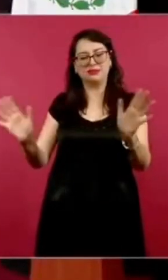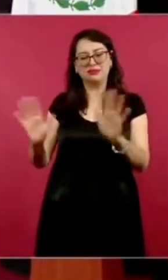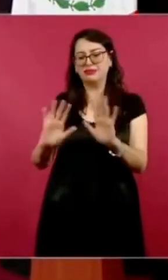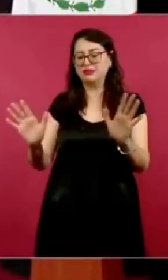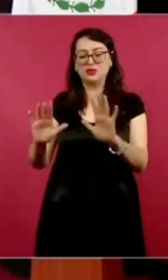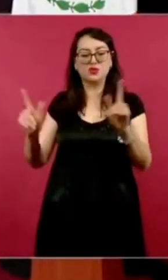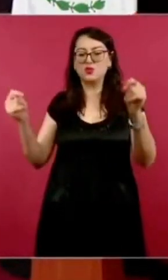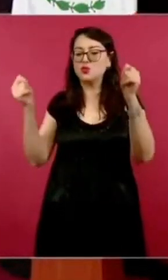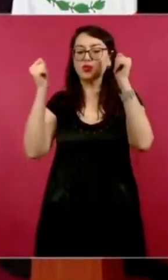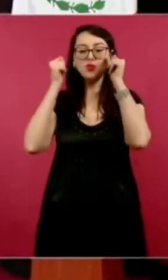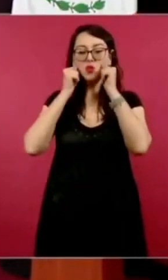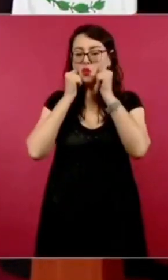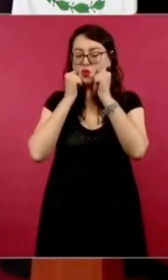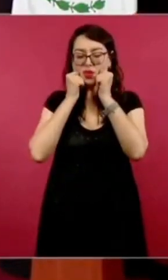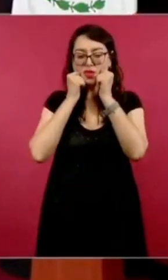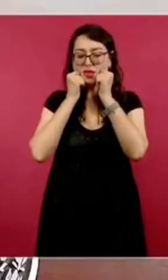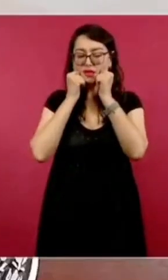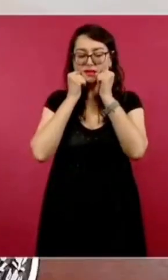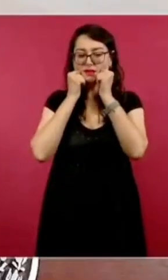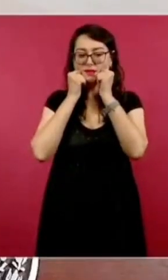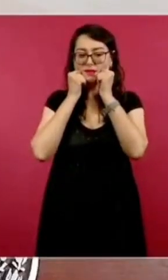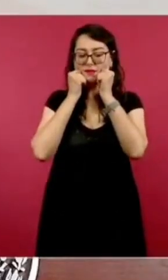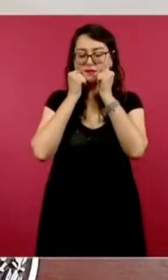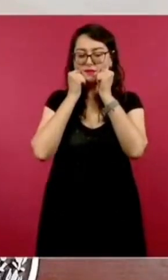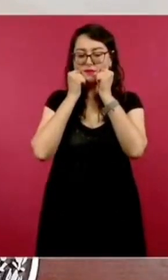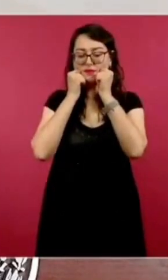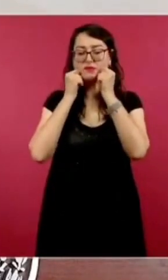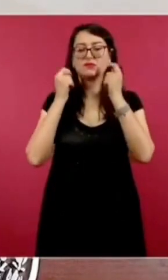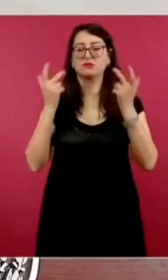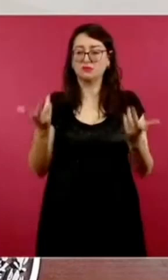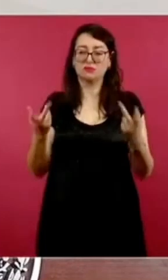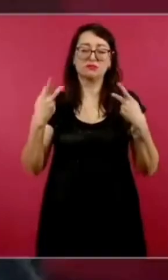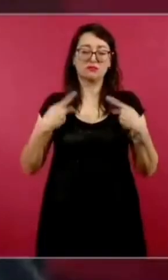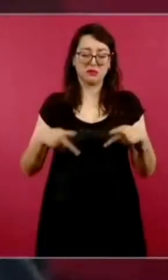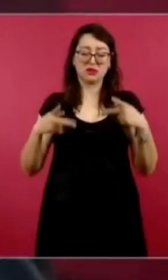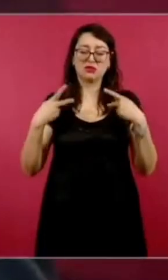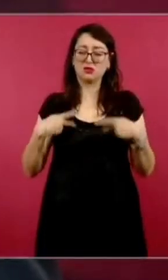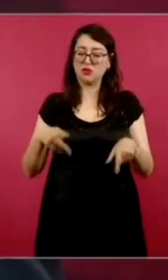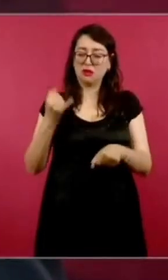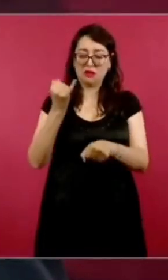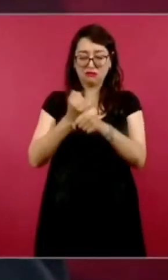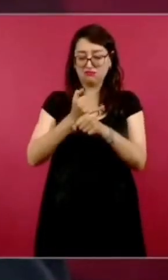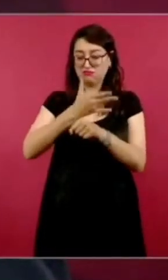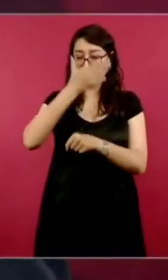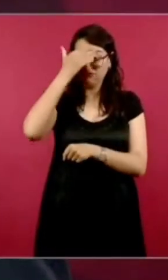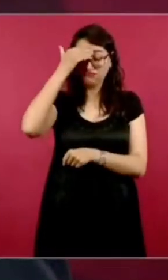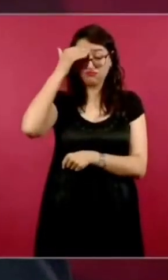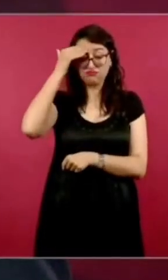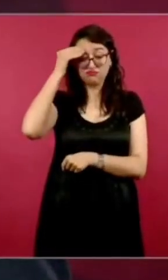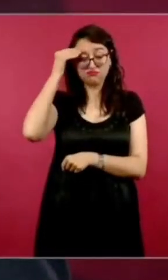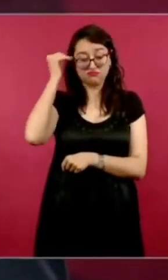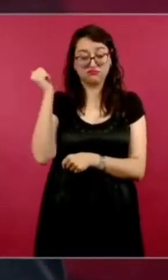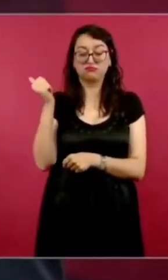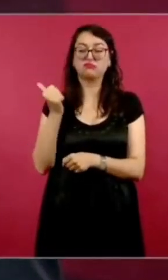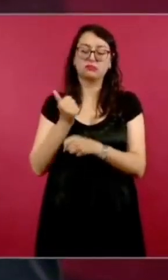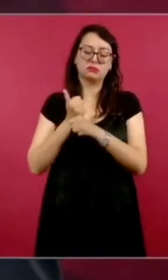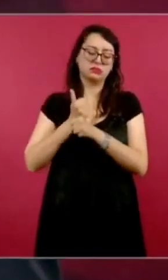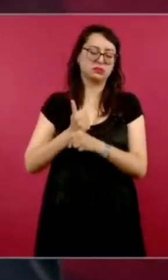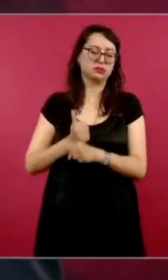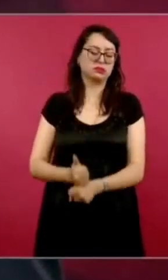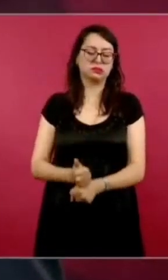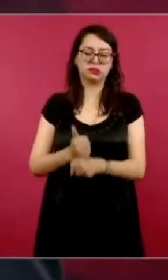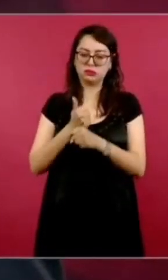menor duda es de que mucha gente inocente está sufriendo